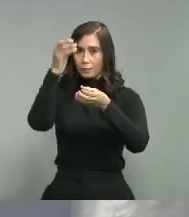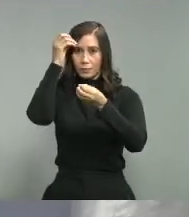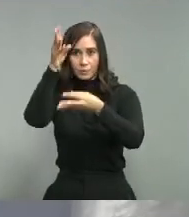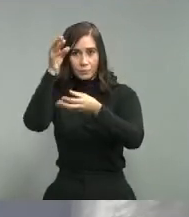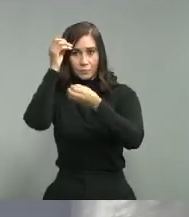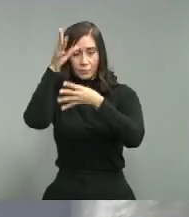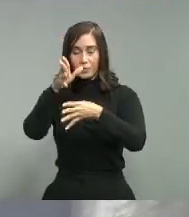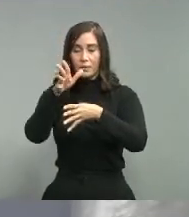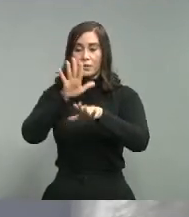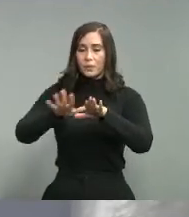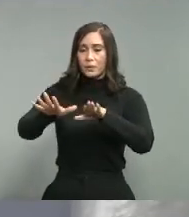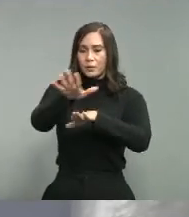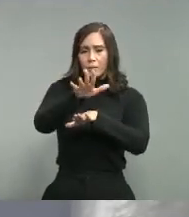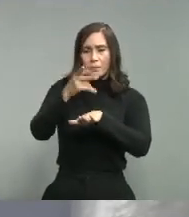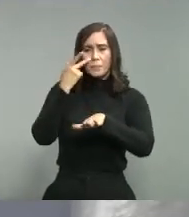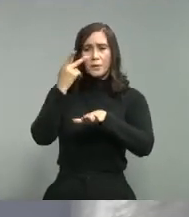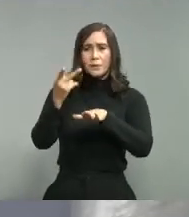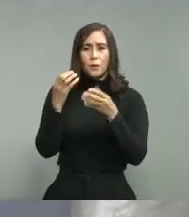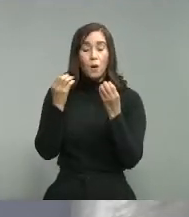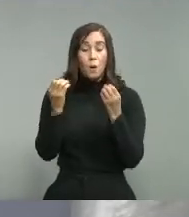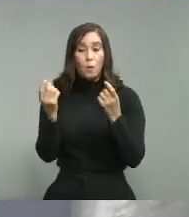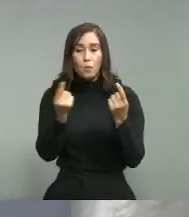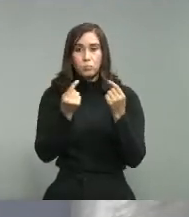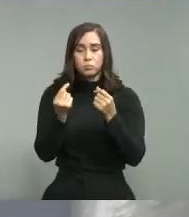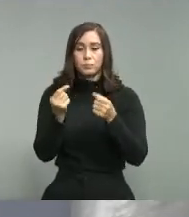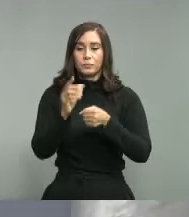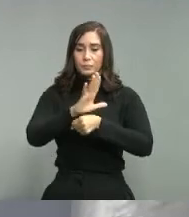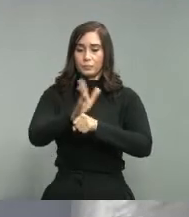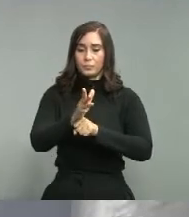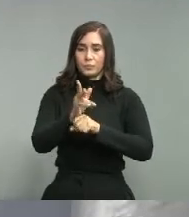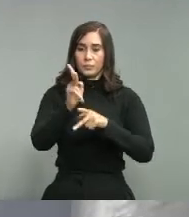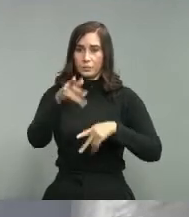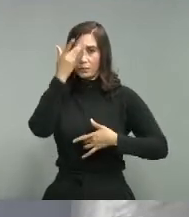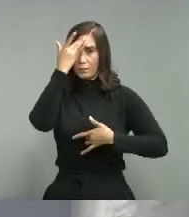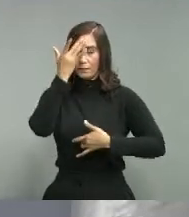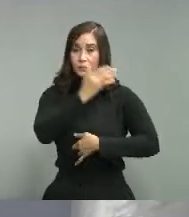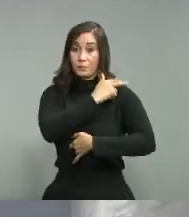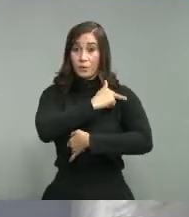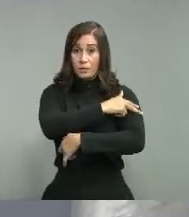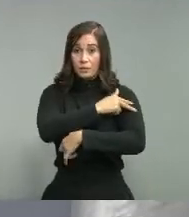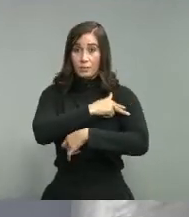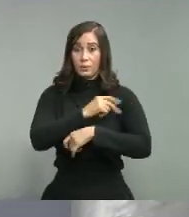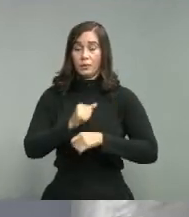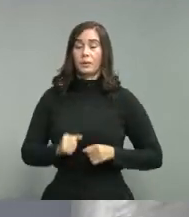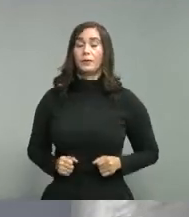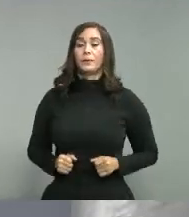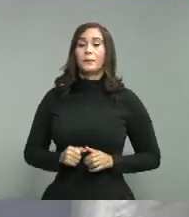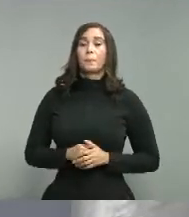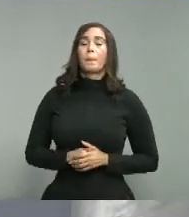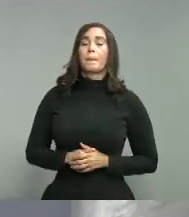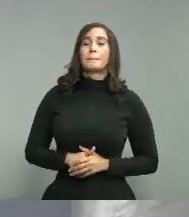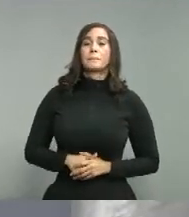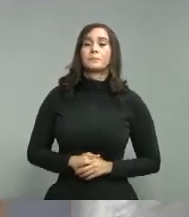acerca del comportamiento hospitalario. Queremos igualmente